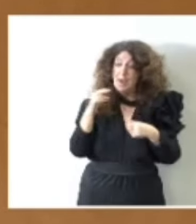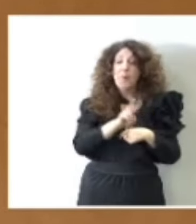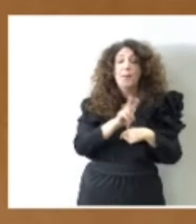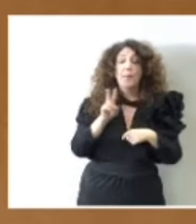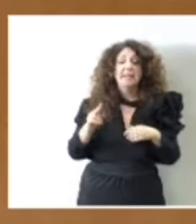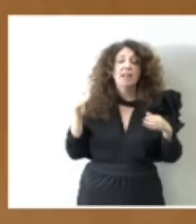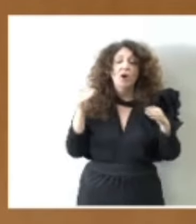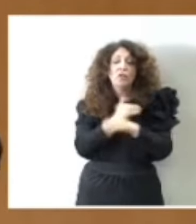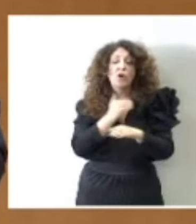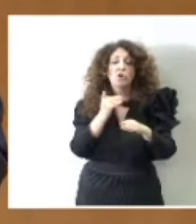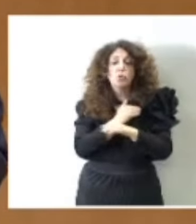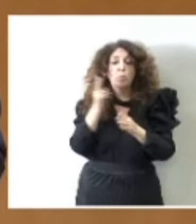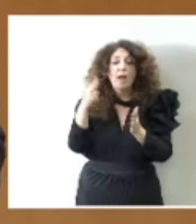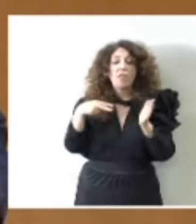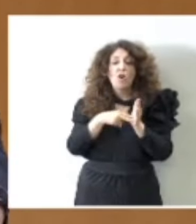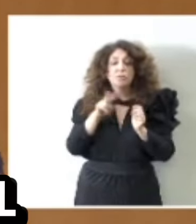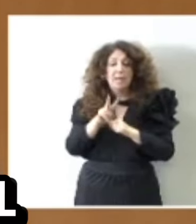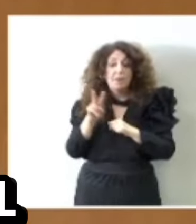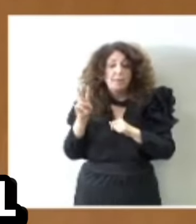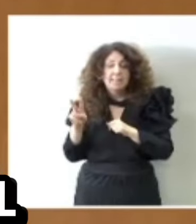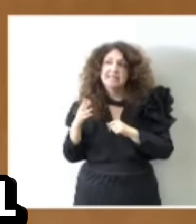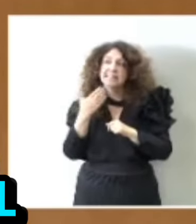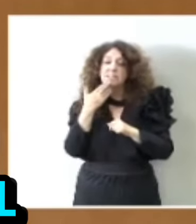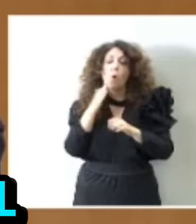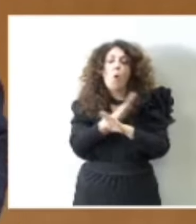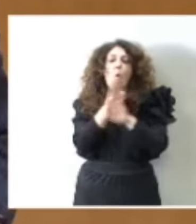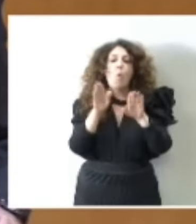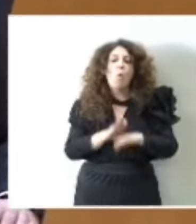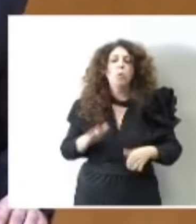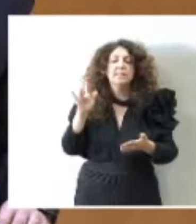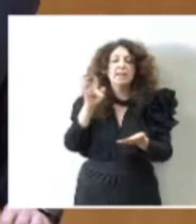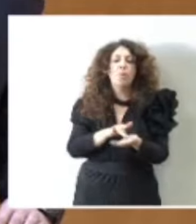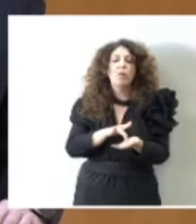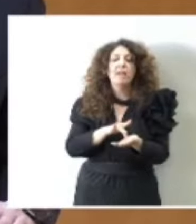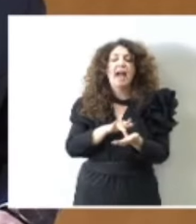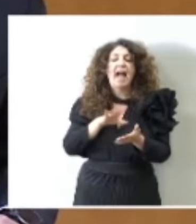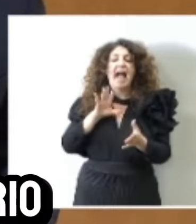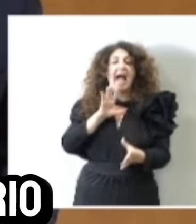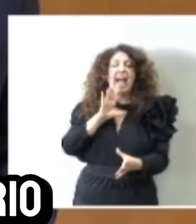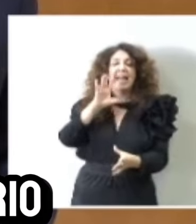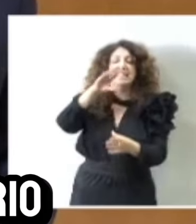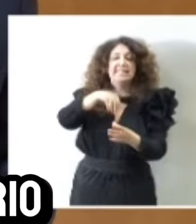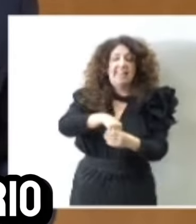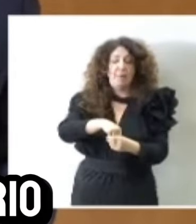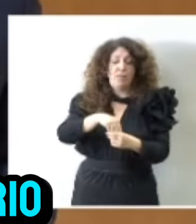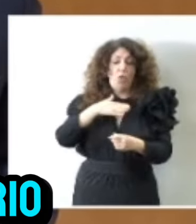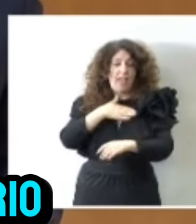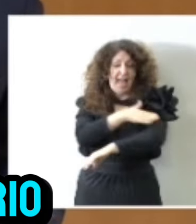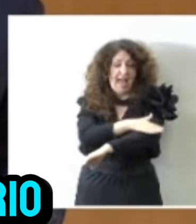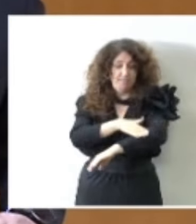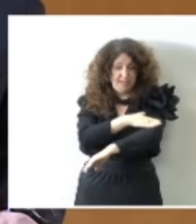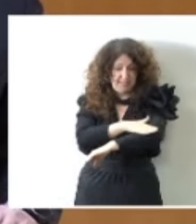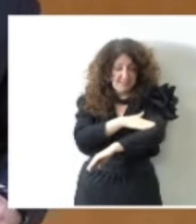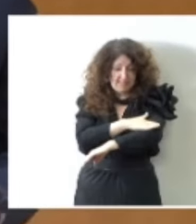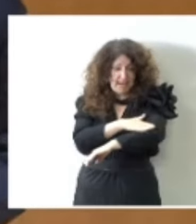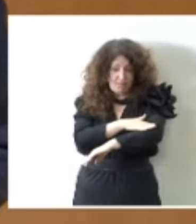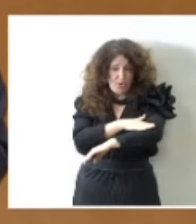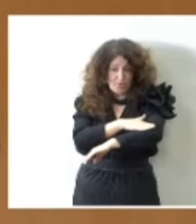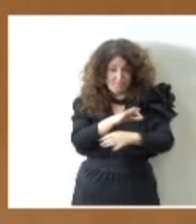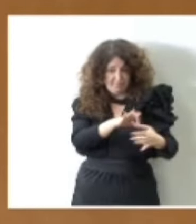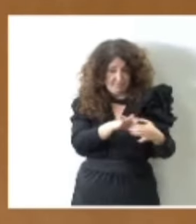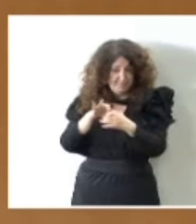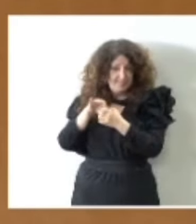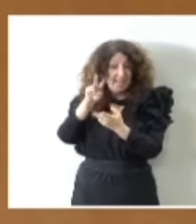fue la última ocasión en la que la Intervención General de la Administración del Estado, dependiente del Ministerio de Hacienda,